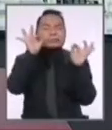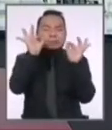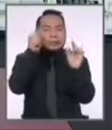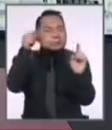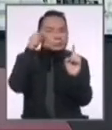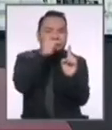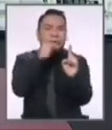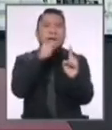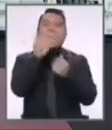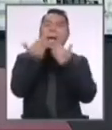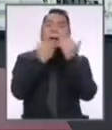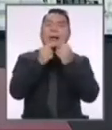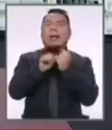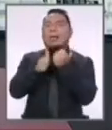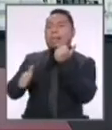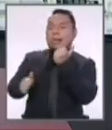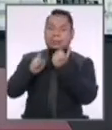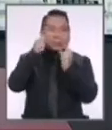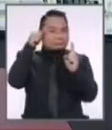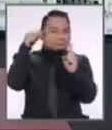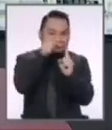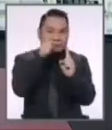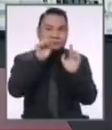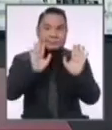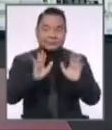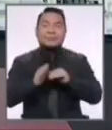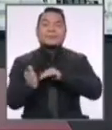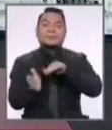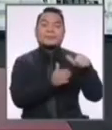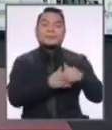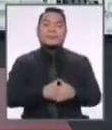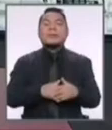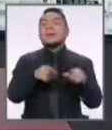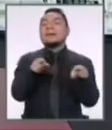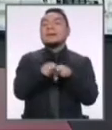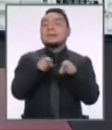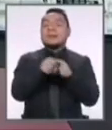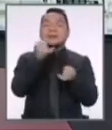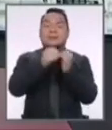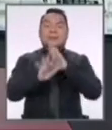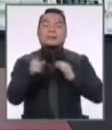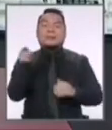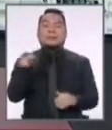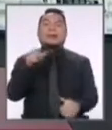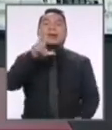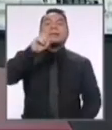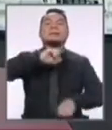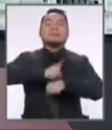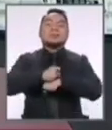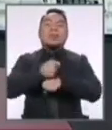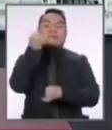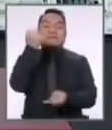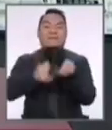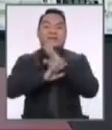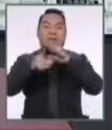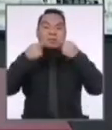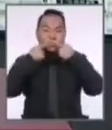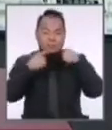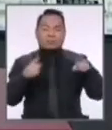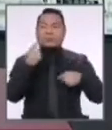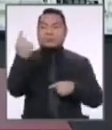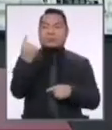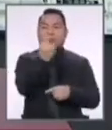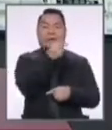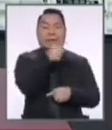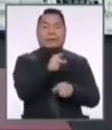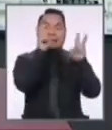estas intervenciones. Y, por supuesto, al final van a tener una intervención de 30 segundos para redondear su punto de